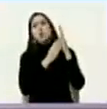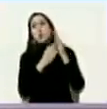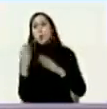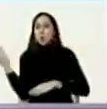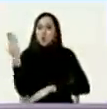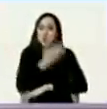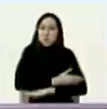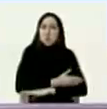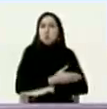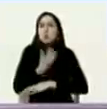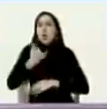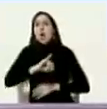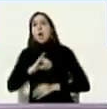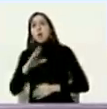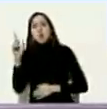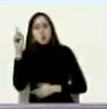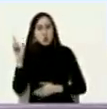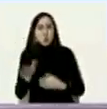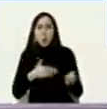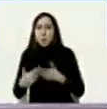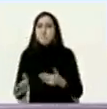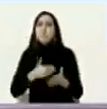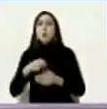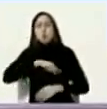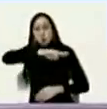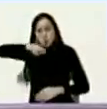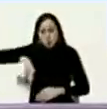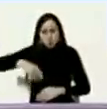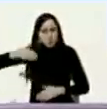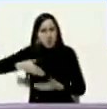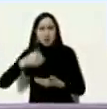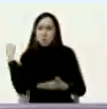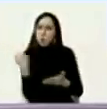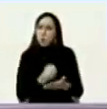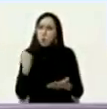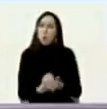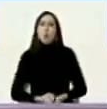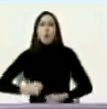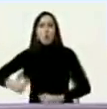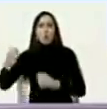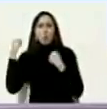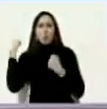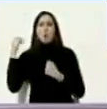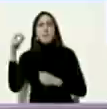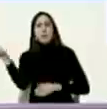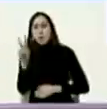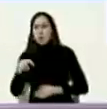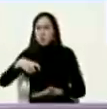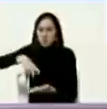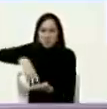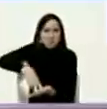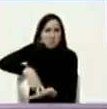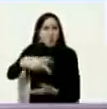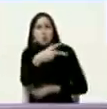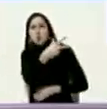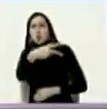con orgullo venezolano con patriotismo venezolano jamás nos vamos a arrodillar a nadie